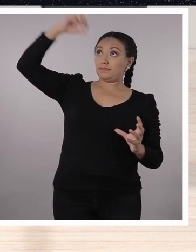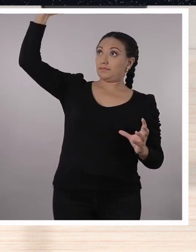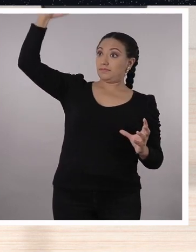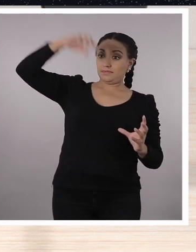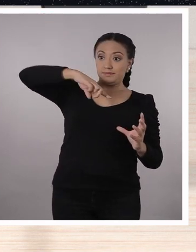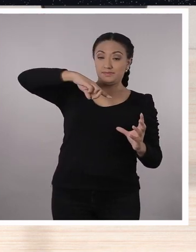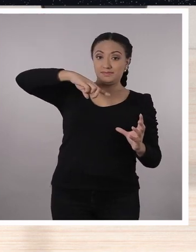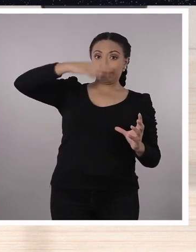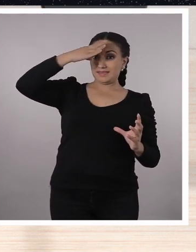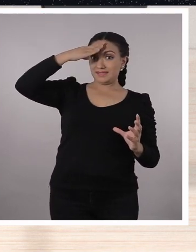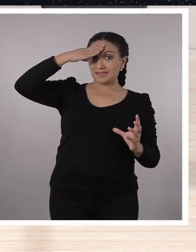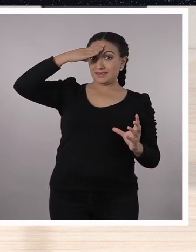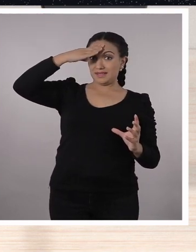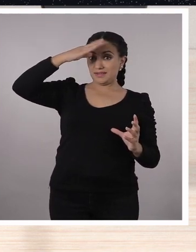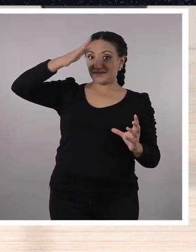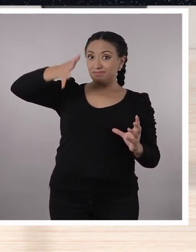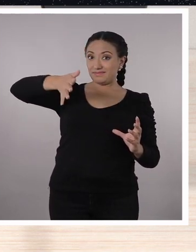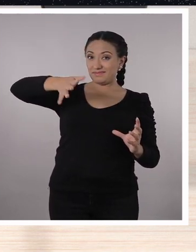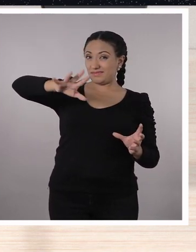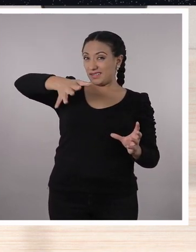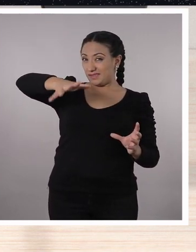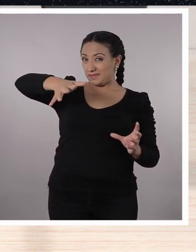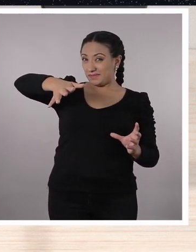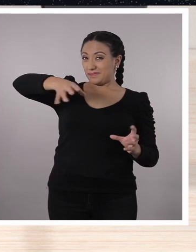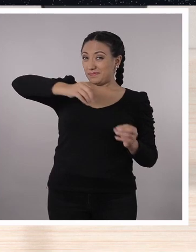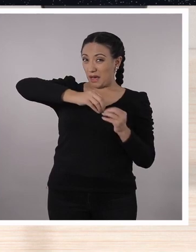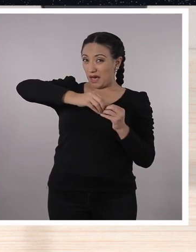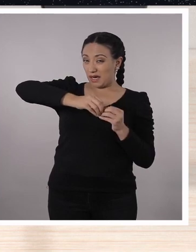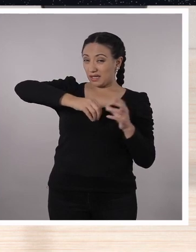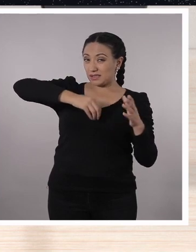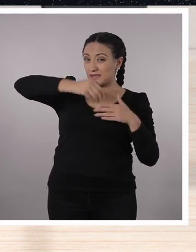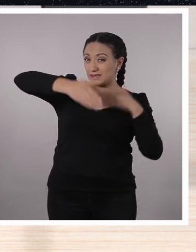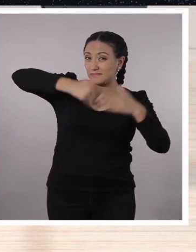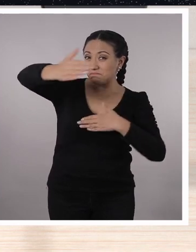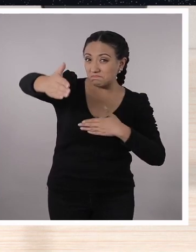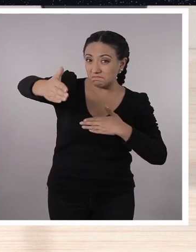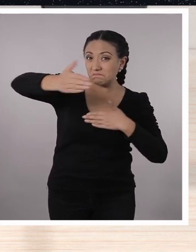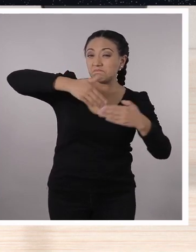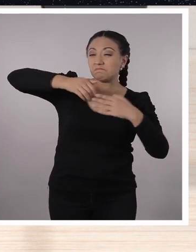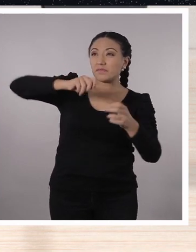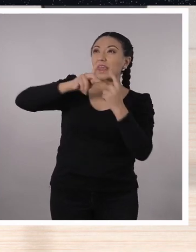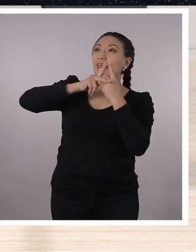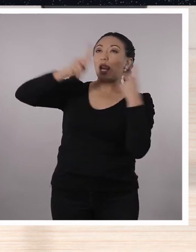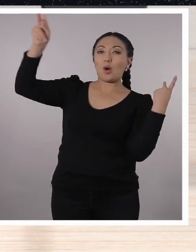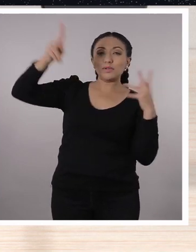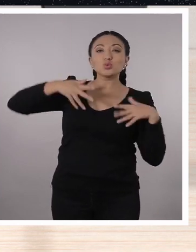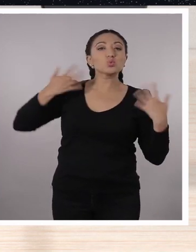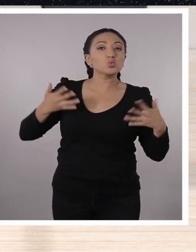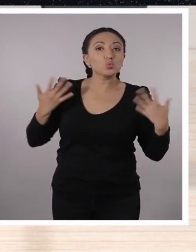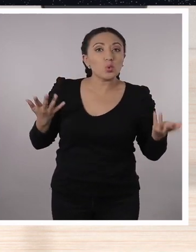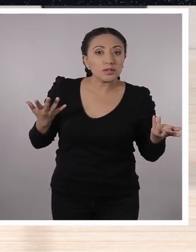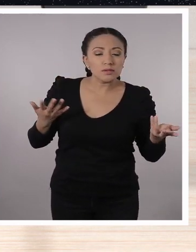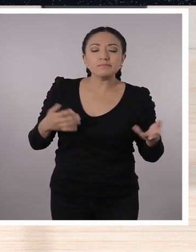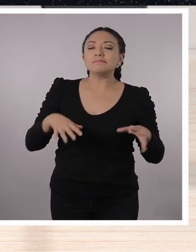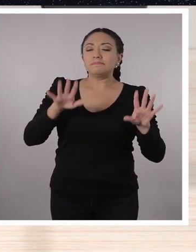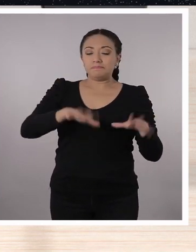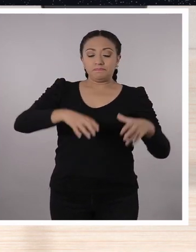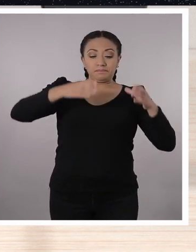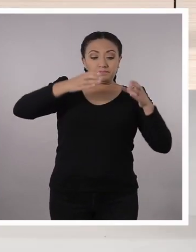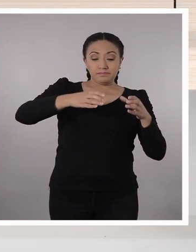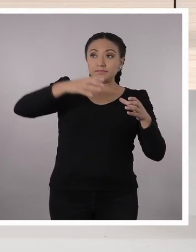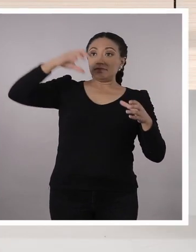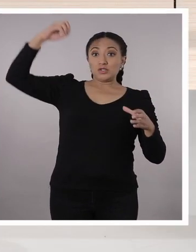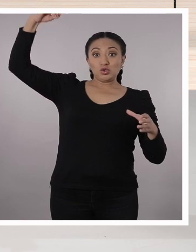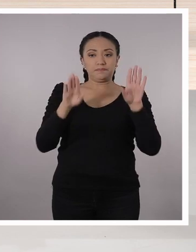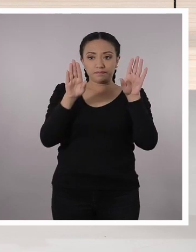sabe? No, te faltan metros. No, te pasaste en cambio. La distancia aproximada de la Tierra al